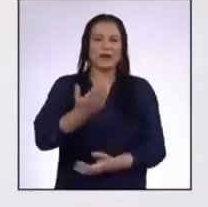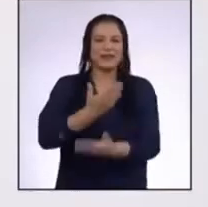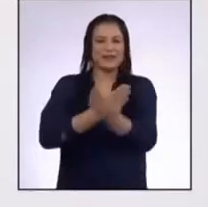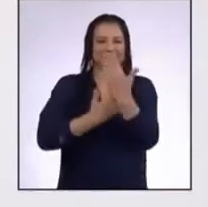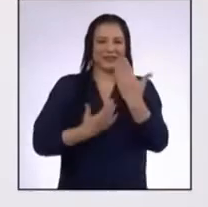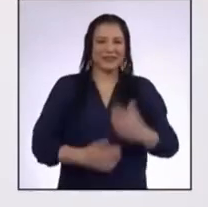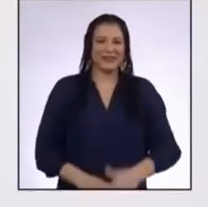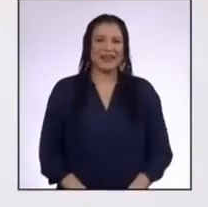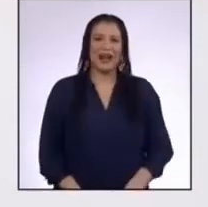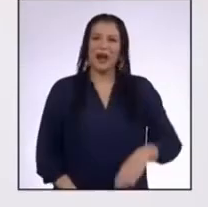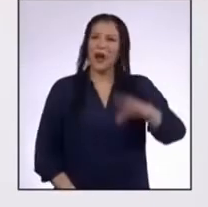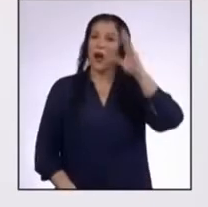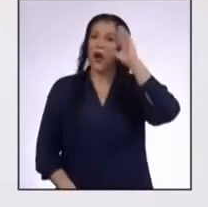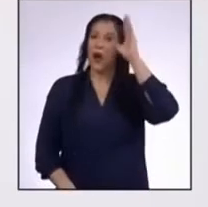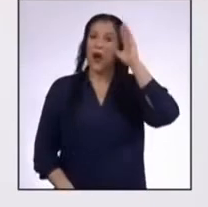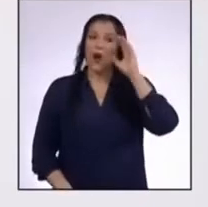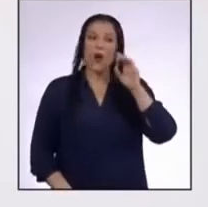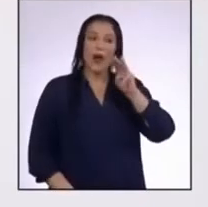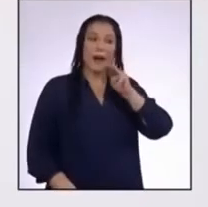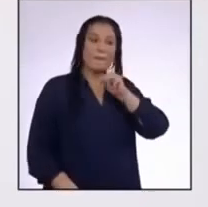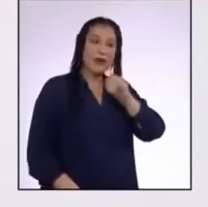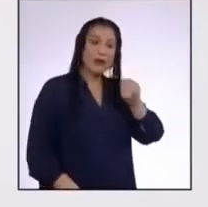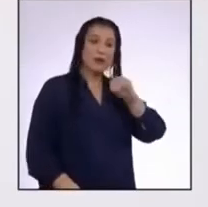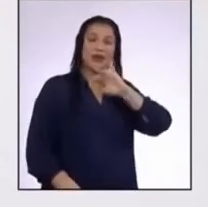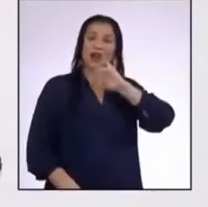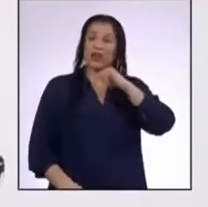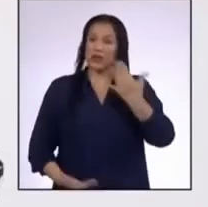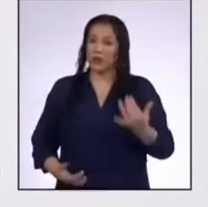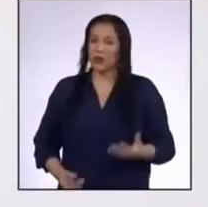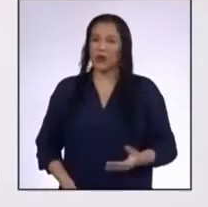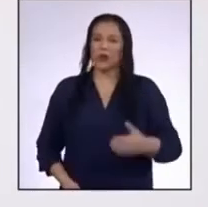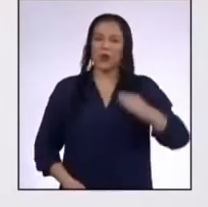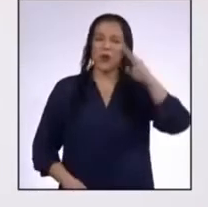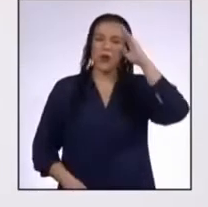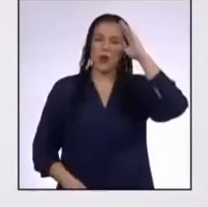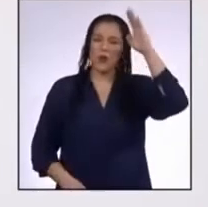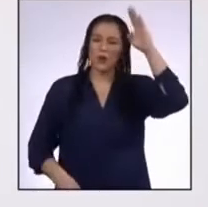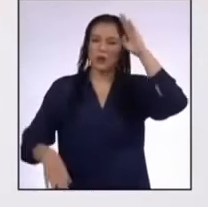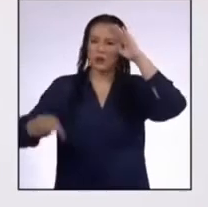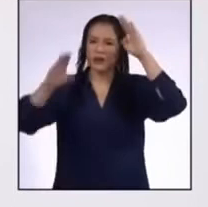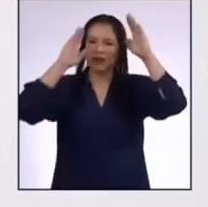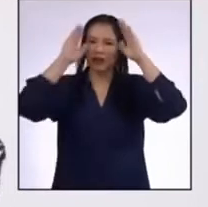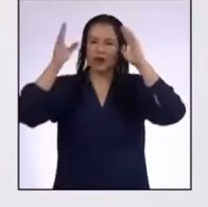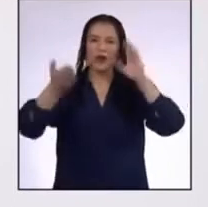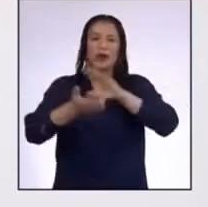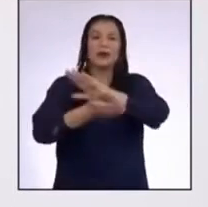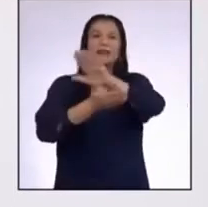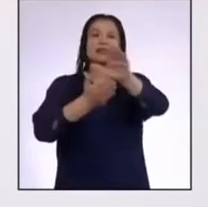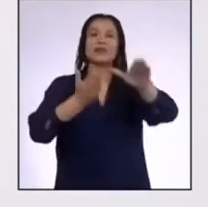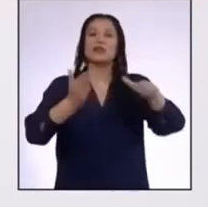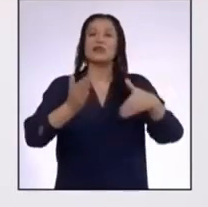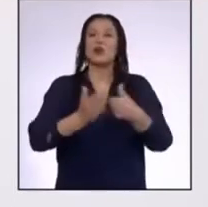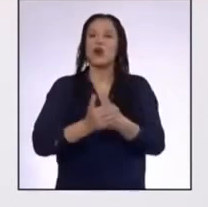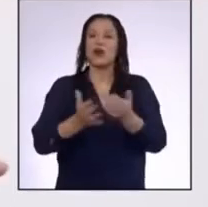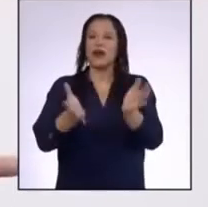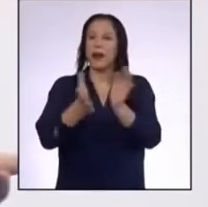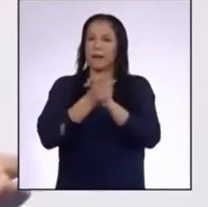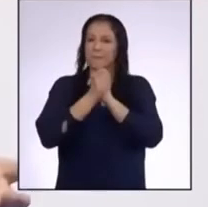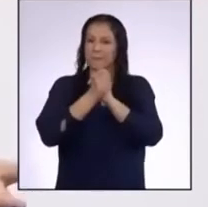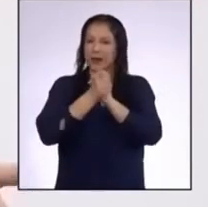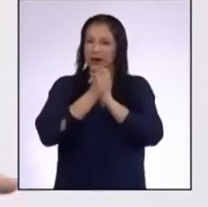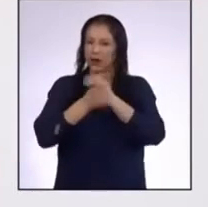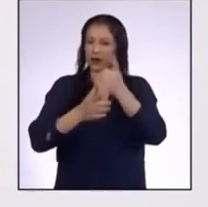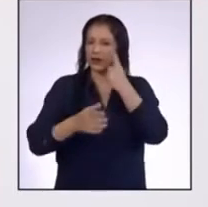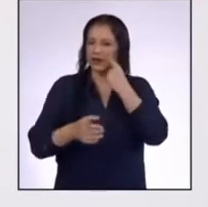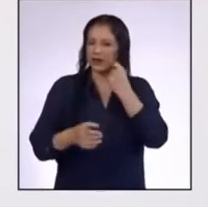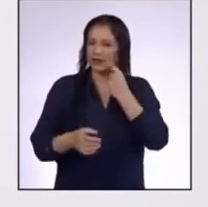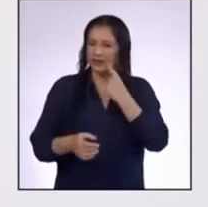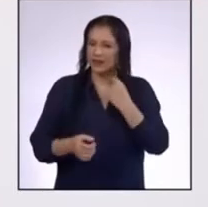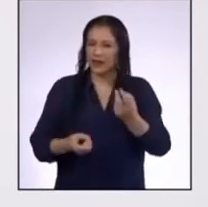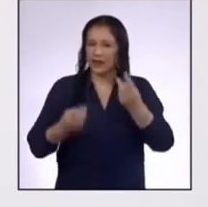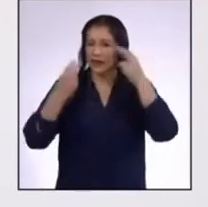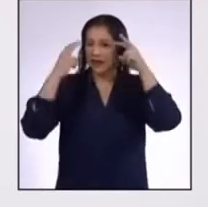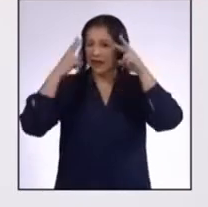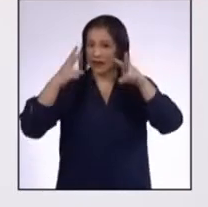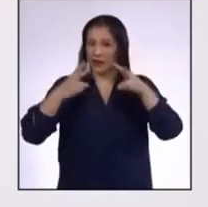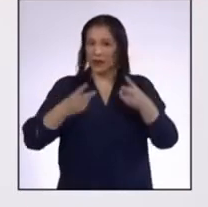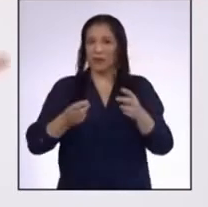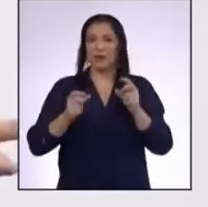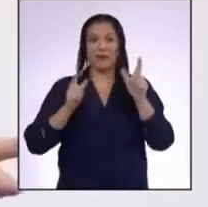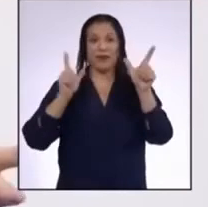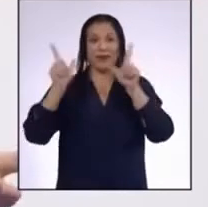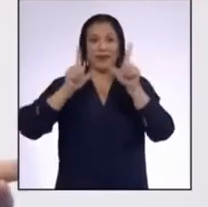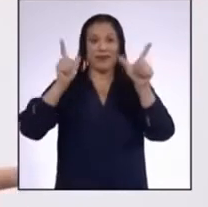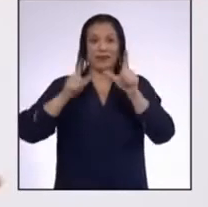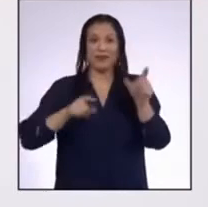profesora! ¡Hola, Miluska Jr.! Un saludo a todas nuestras amigas y amigos que nos ven por